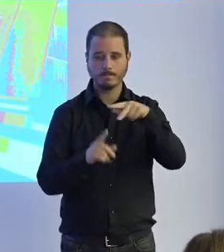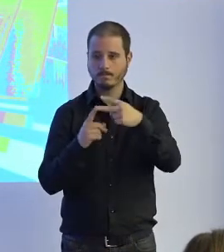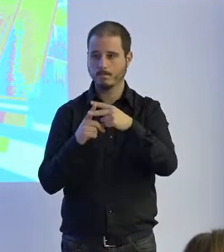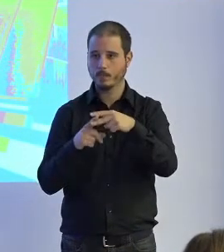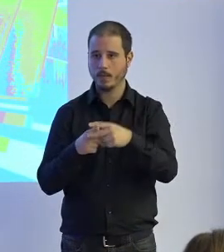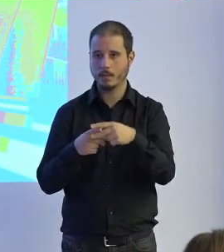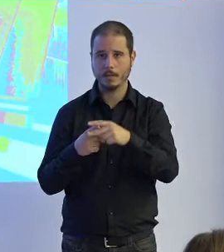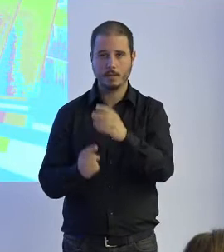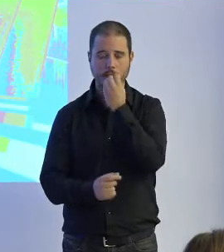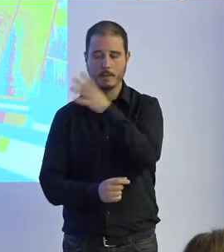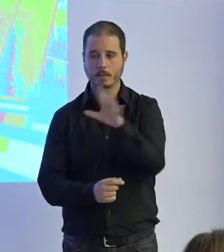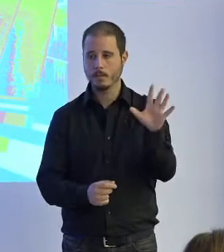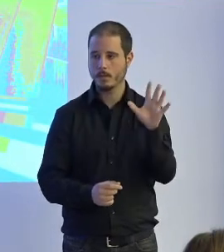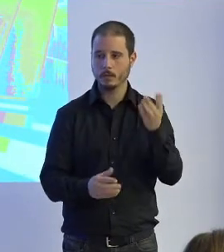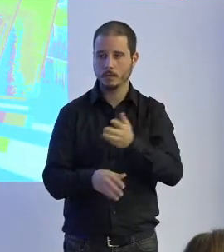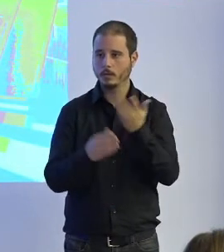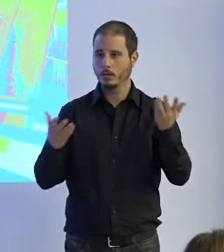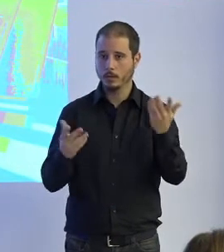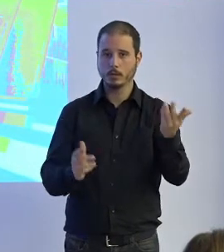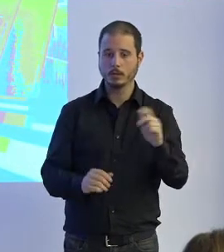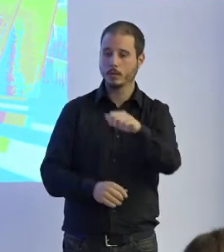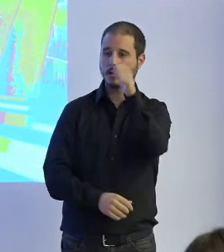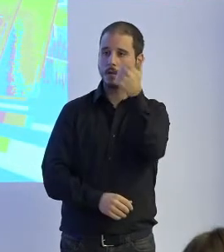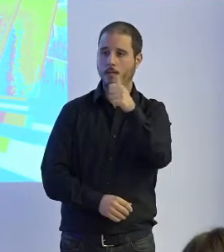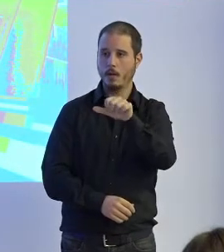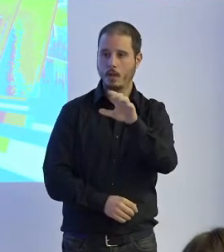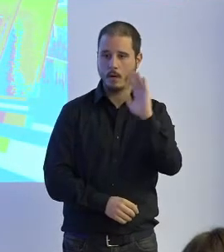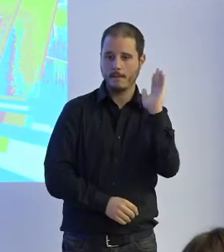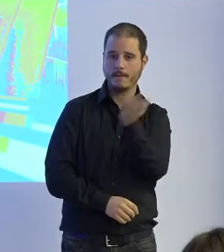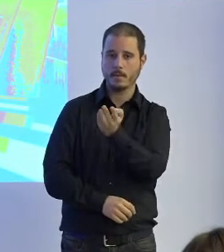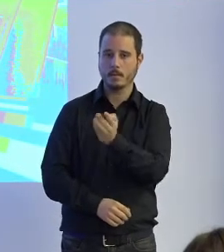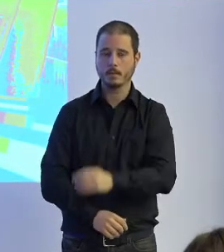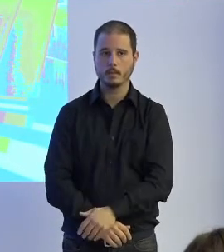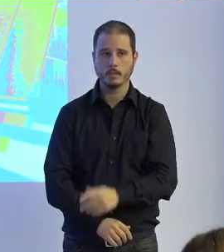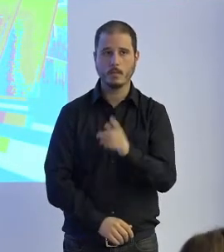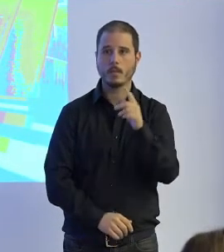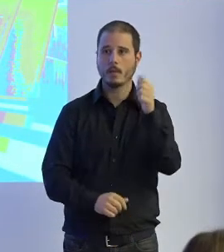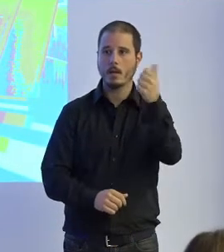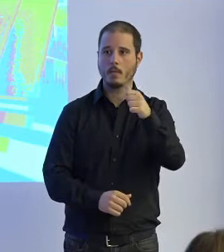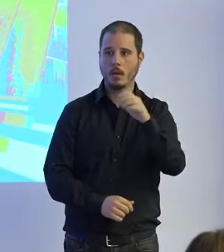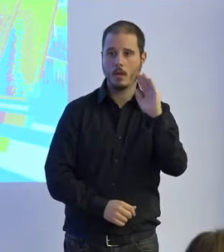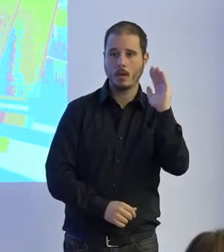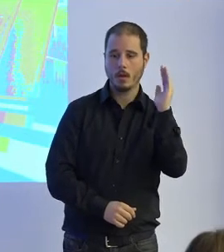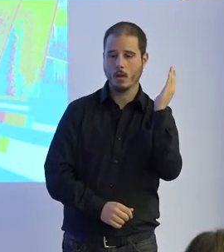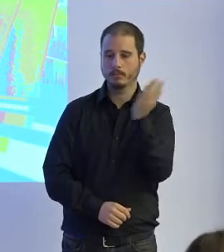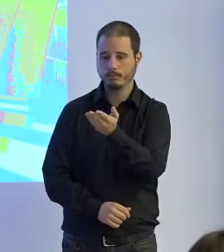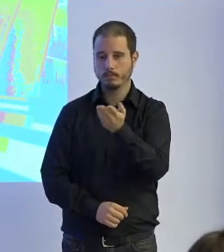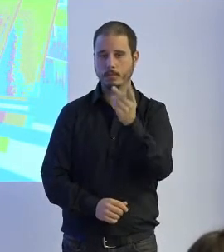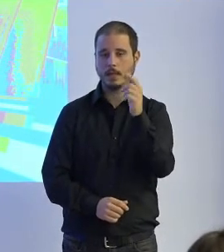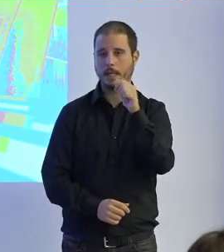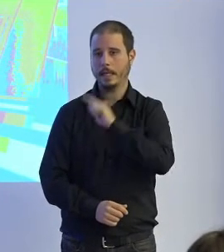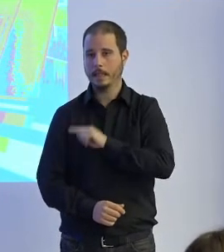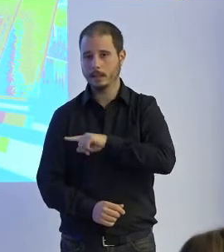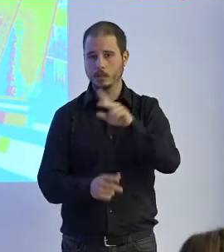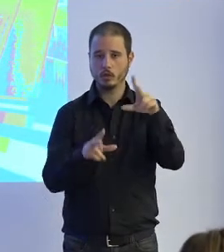sin ningún género de duda son las evaluaciones de impacto. Existen evaluaciones de impacto ético, evaluaciones de impacto social y también evaluaciones de impacto